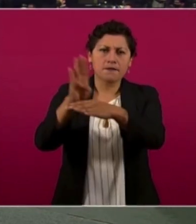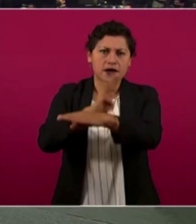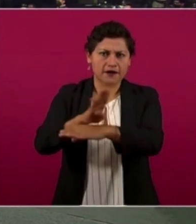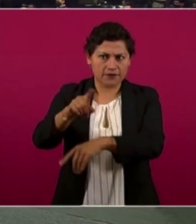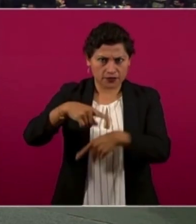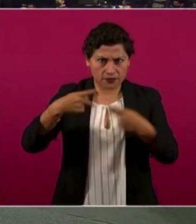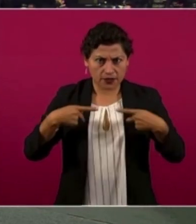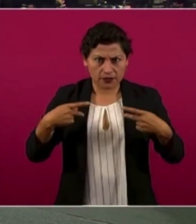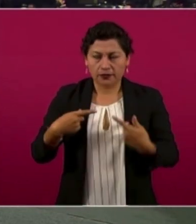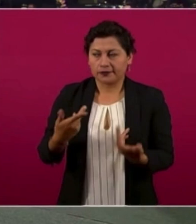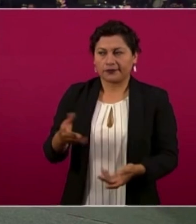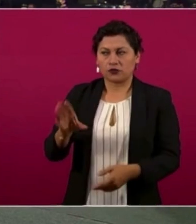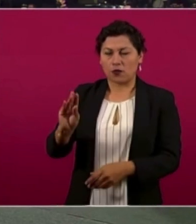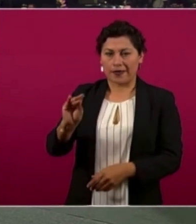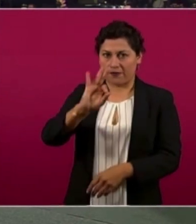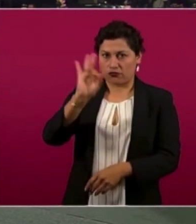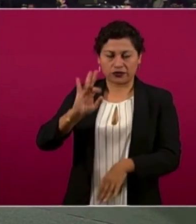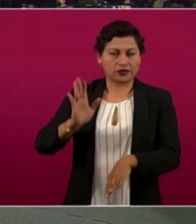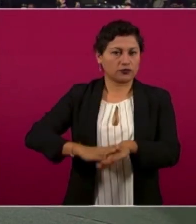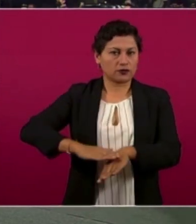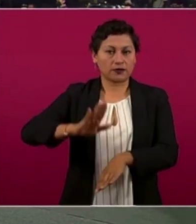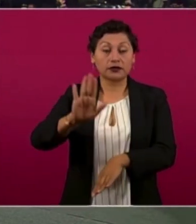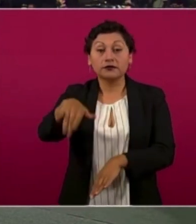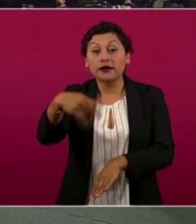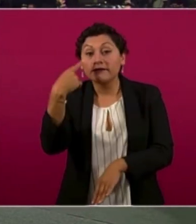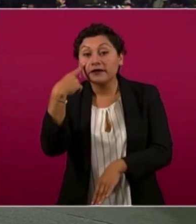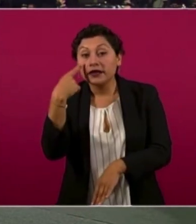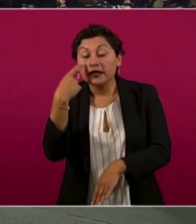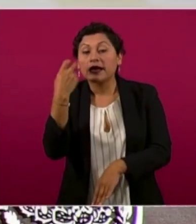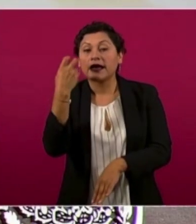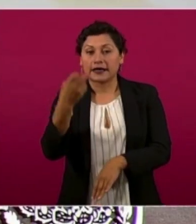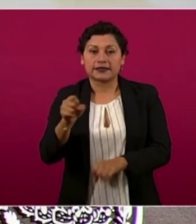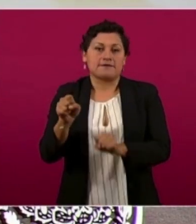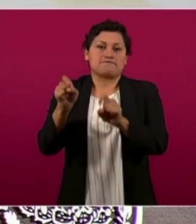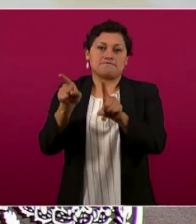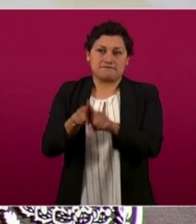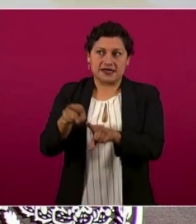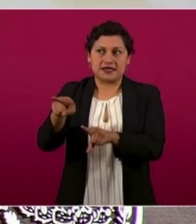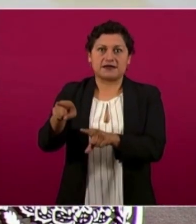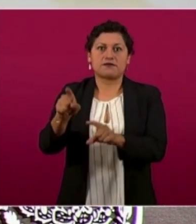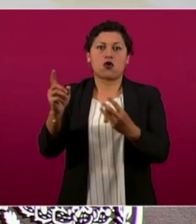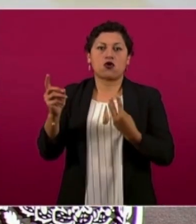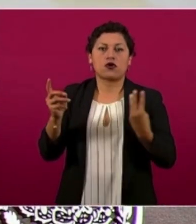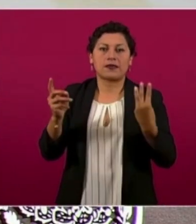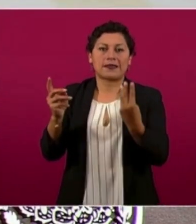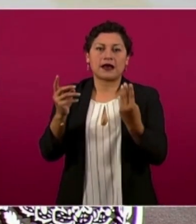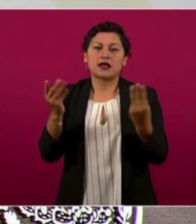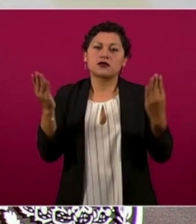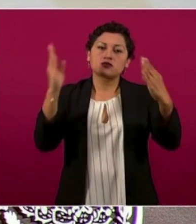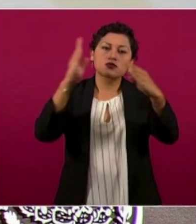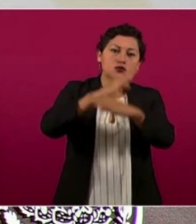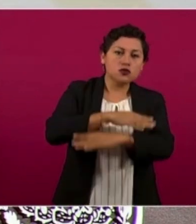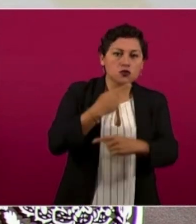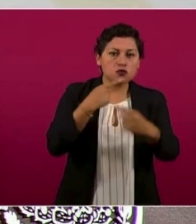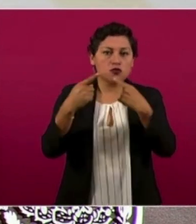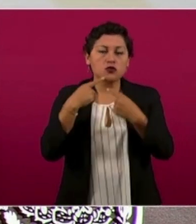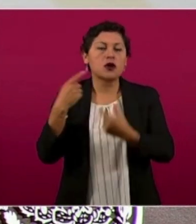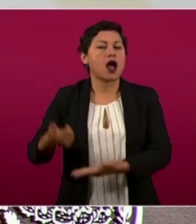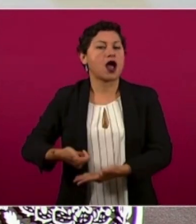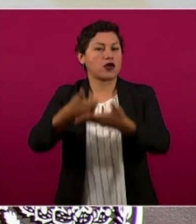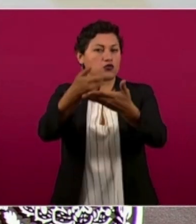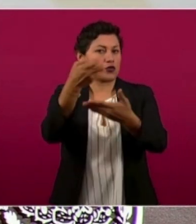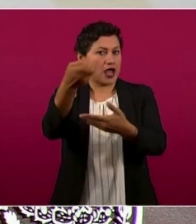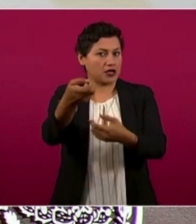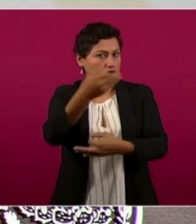90 por ciento y la mayoría de ellas por Concilia Express, porque es la manera de poderlos resolver de manera